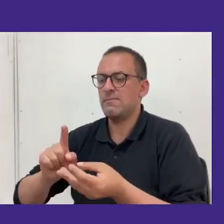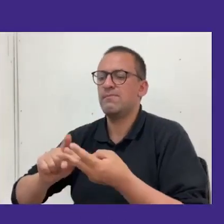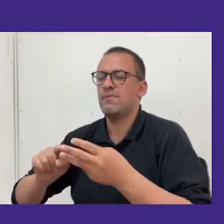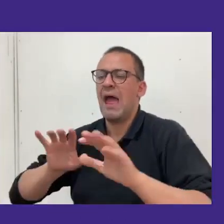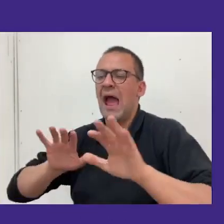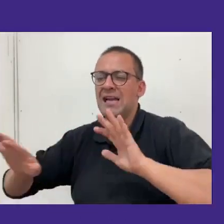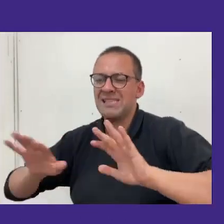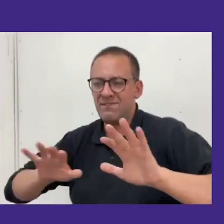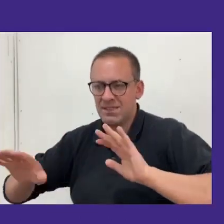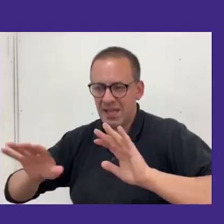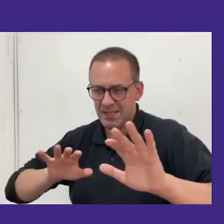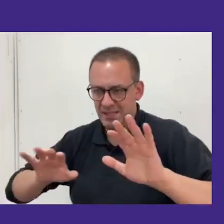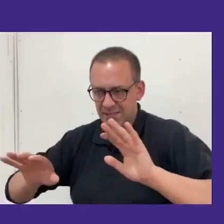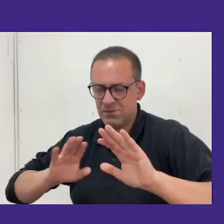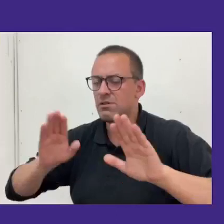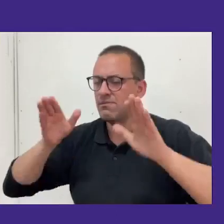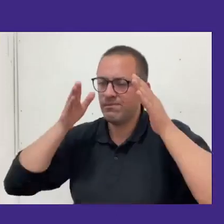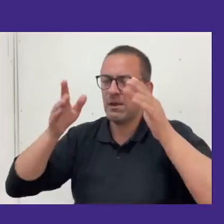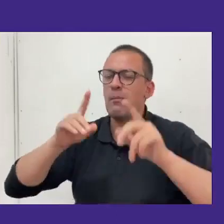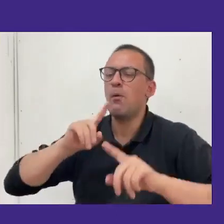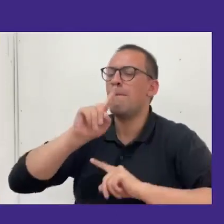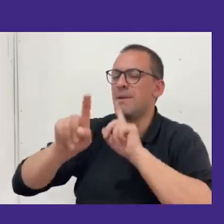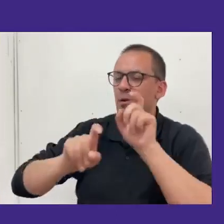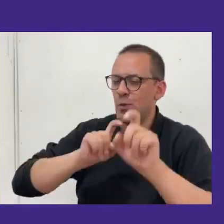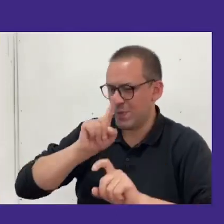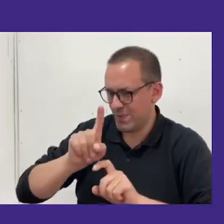que fue en que nos centramos en nuestras preguntas.